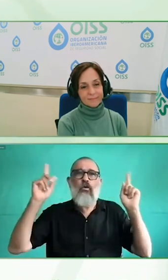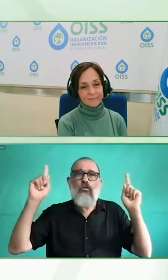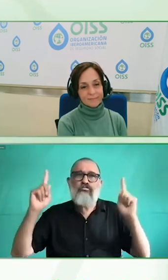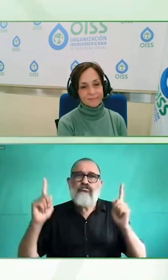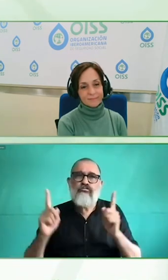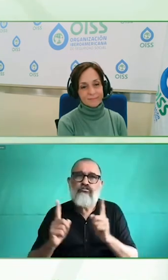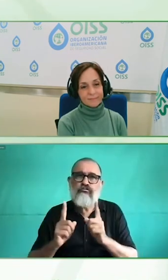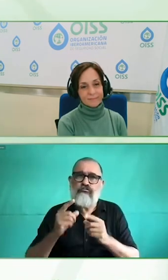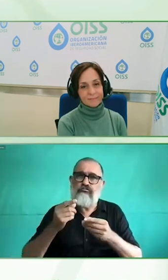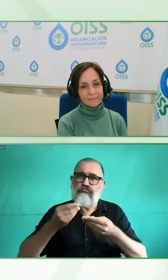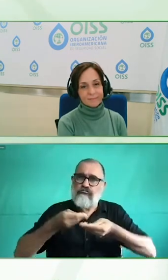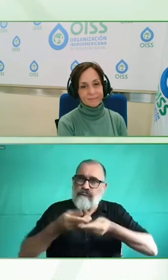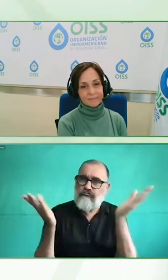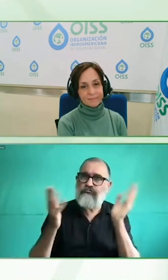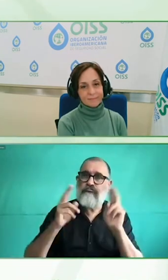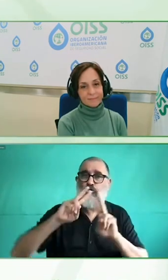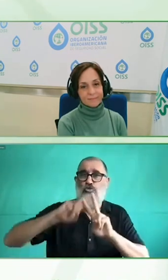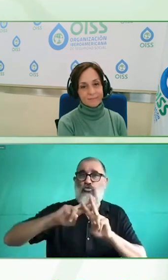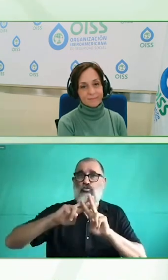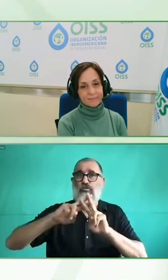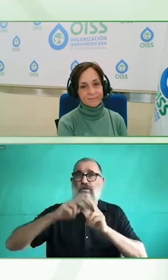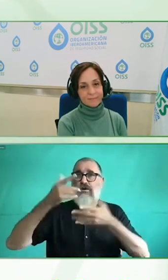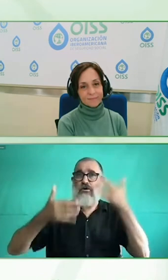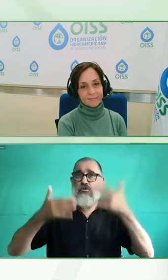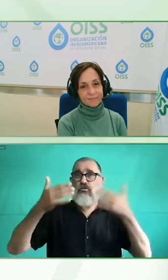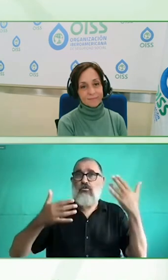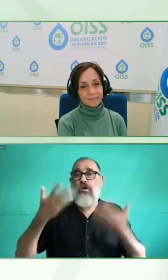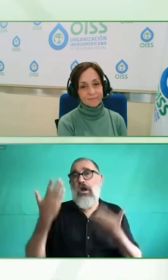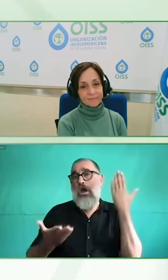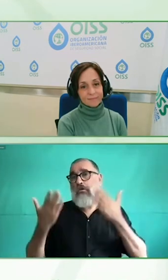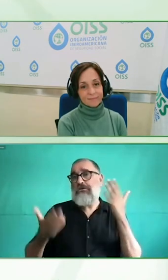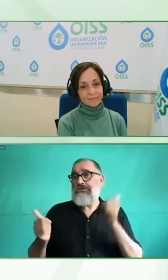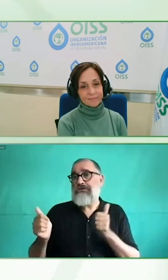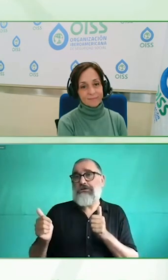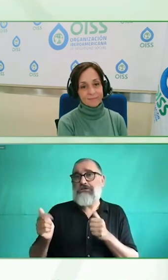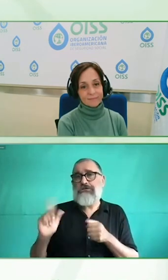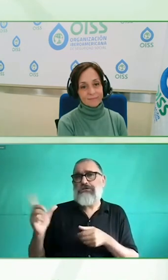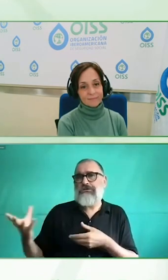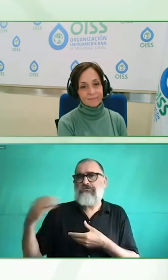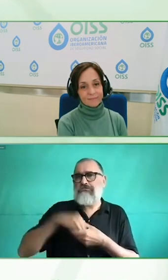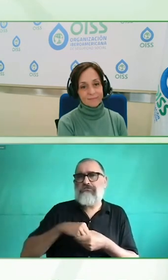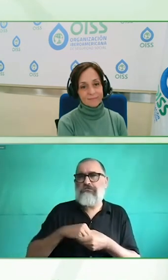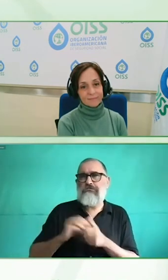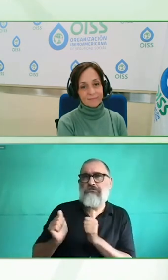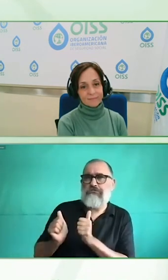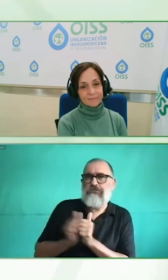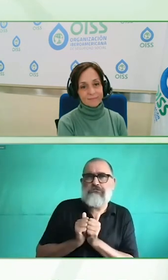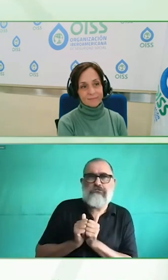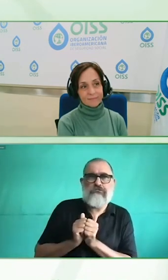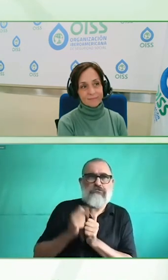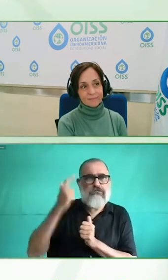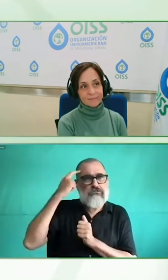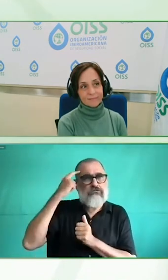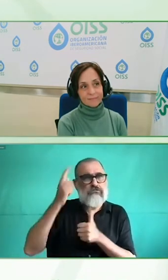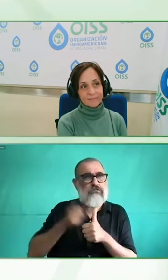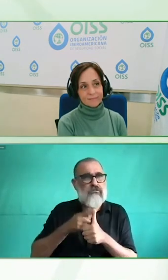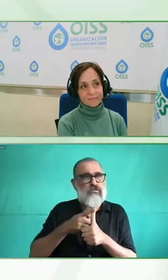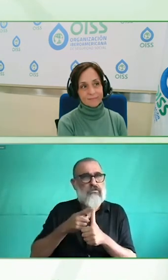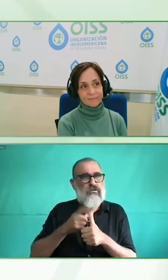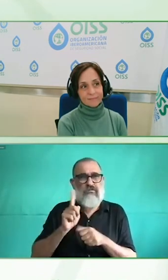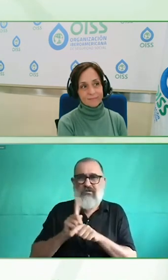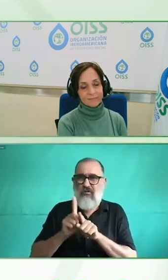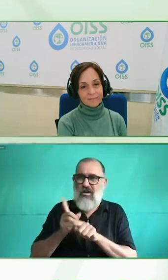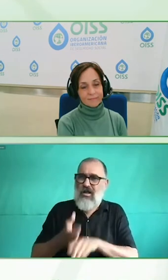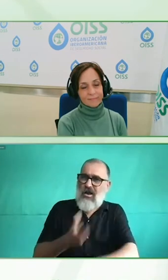mentalidad si nosotros no cambiamos la forma de ver la realidad la forma de ver a las propias personas con discapacidad difícilmente nos creeremos todo lo demás